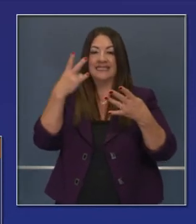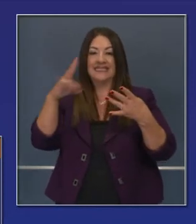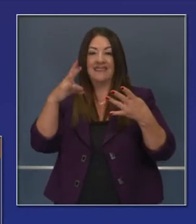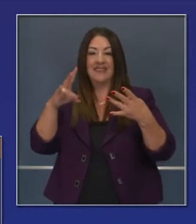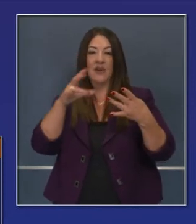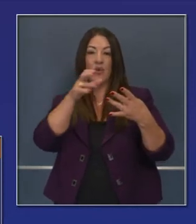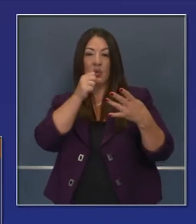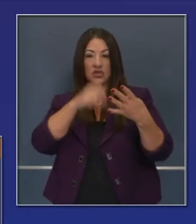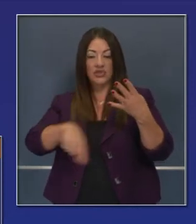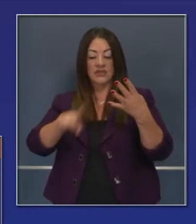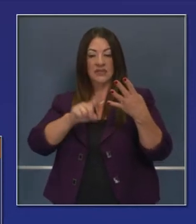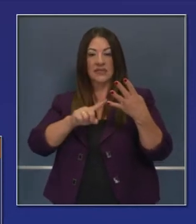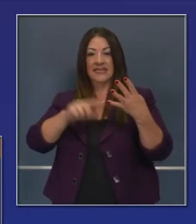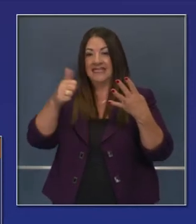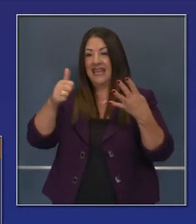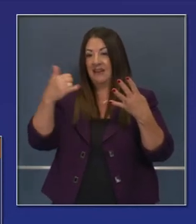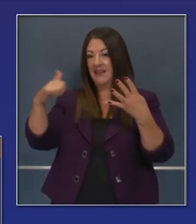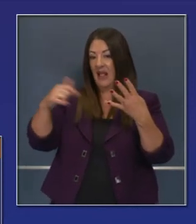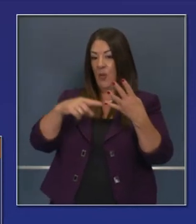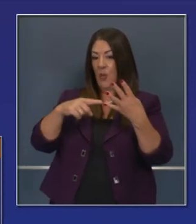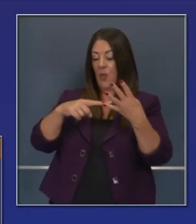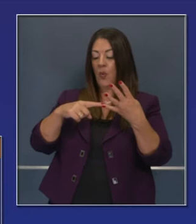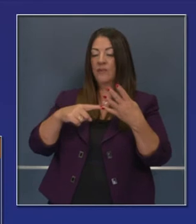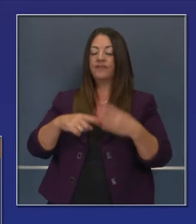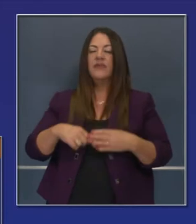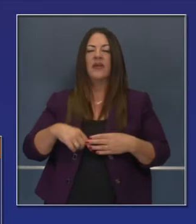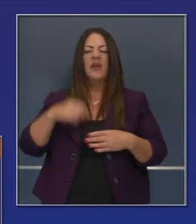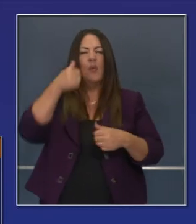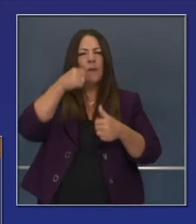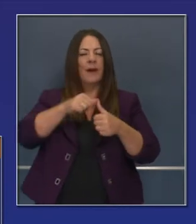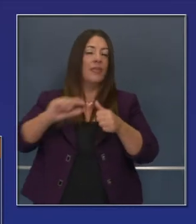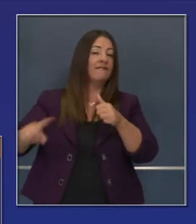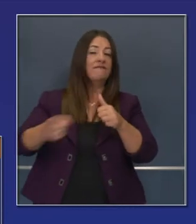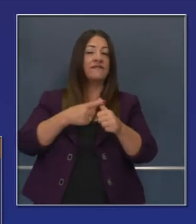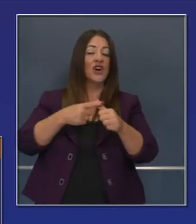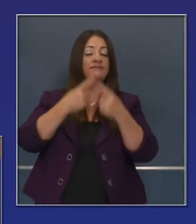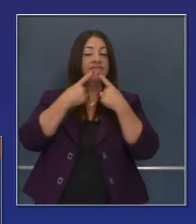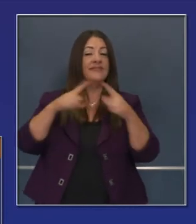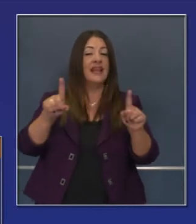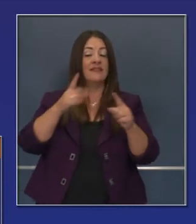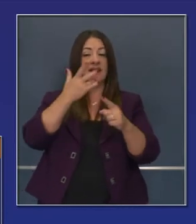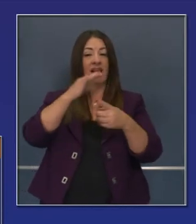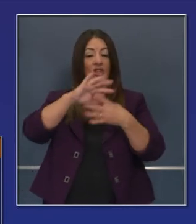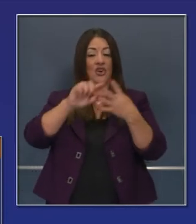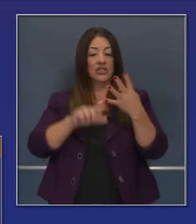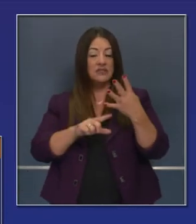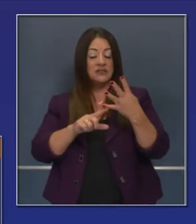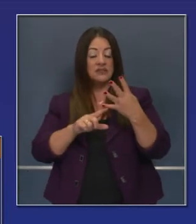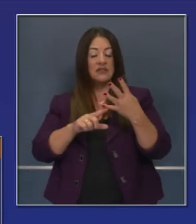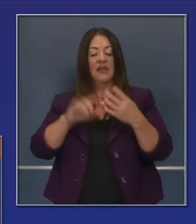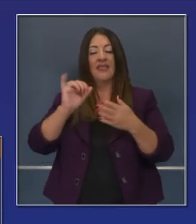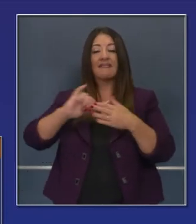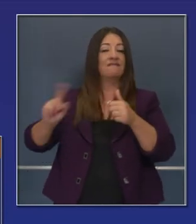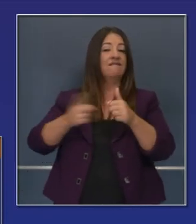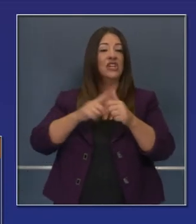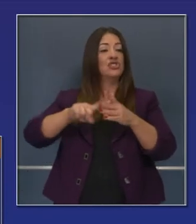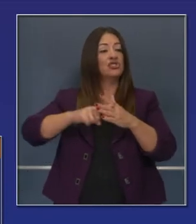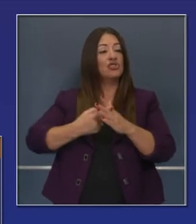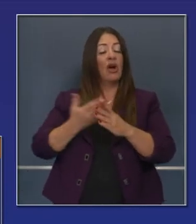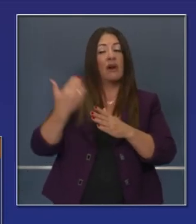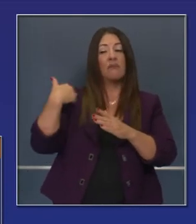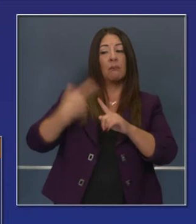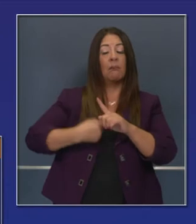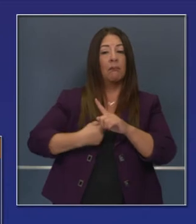naranja y 10 en el amarillo. Si recordamos a inicios de este sistema, teníamos 38 condados en el